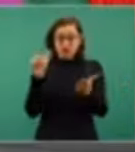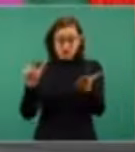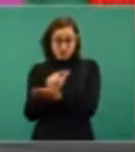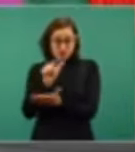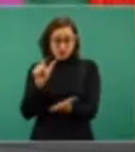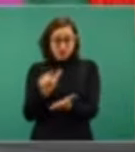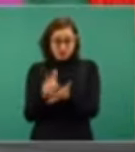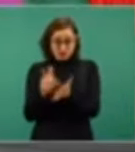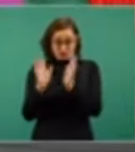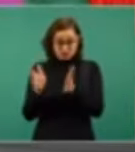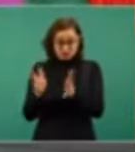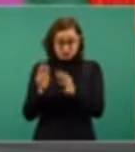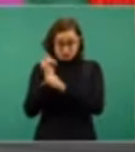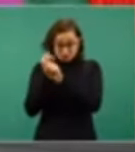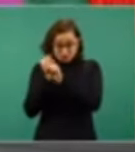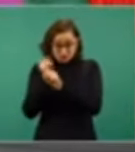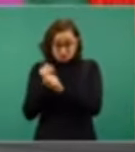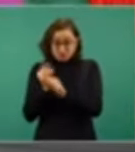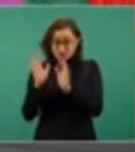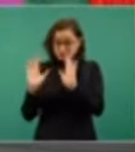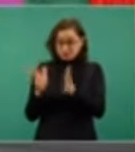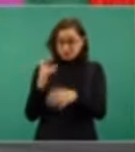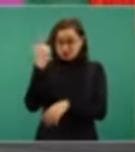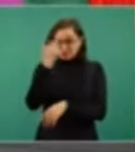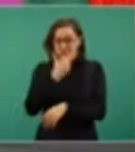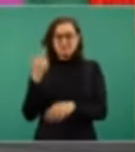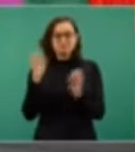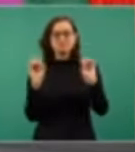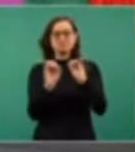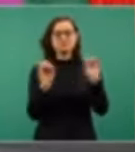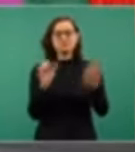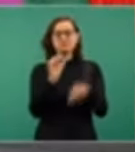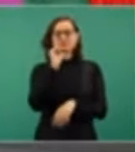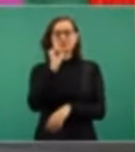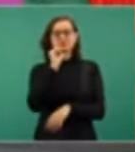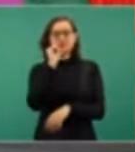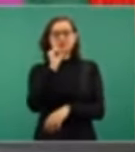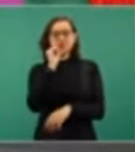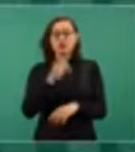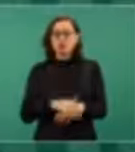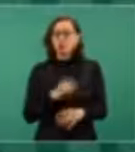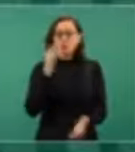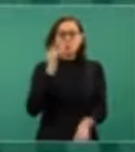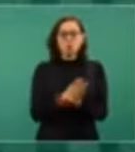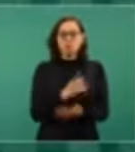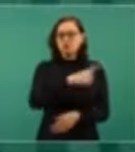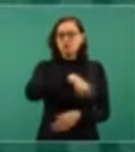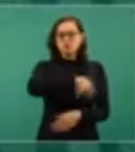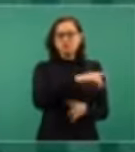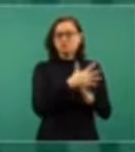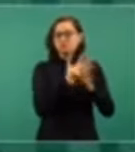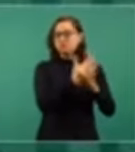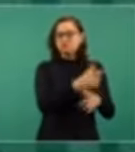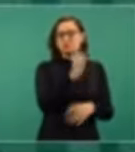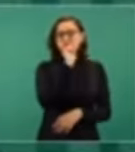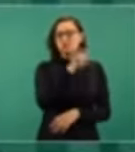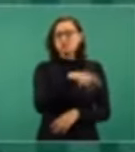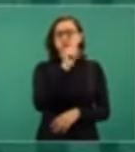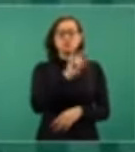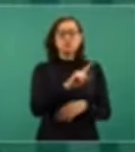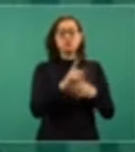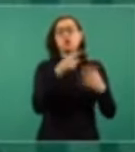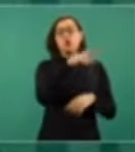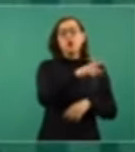generación sucia frente a la energía limpia que dan los privados.